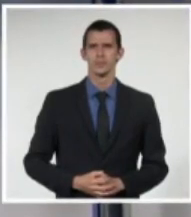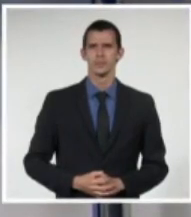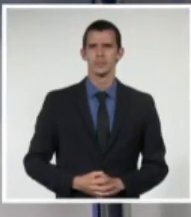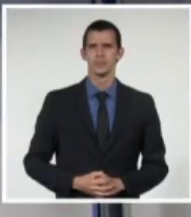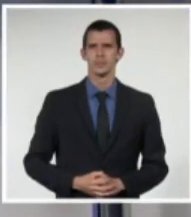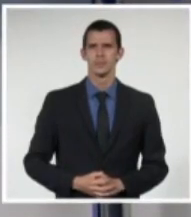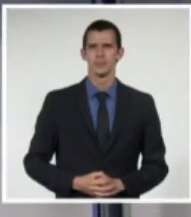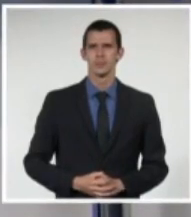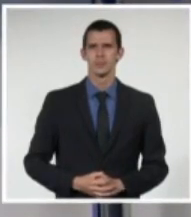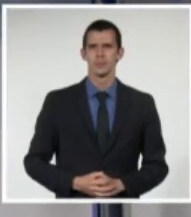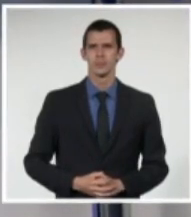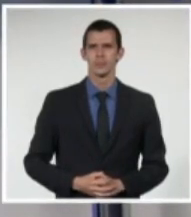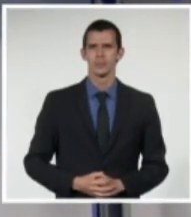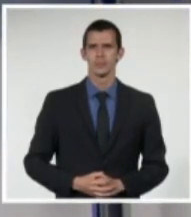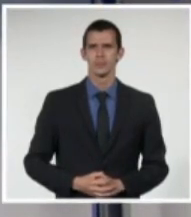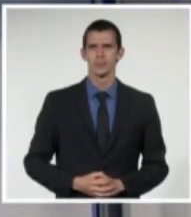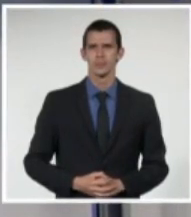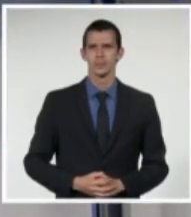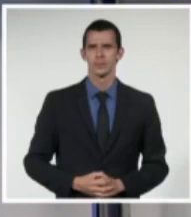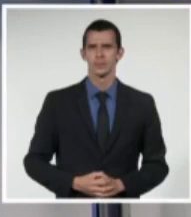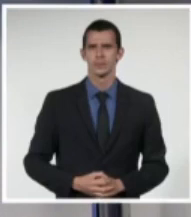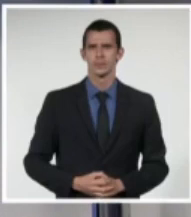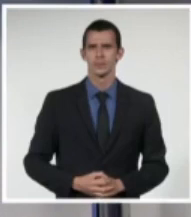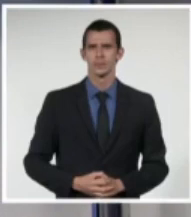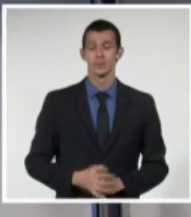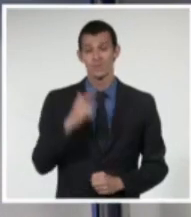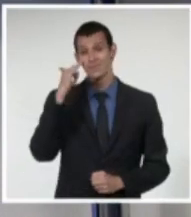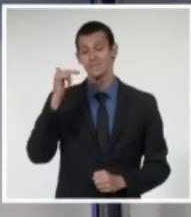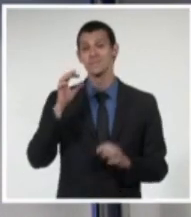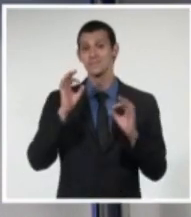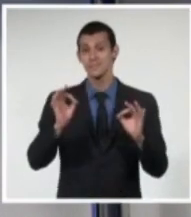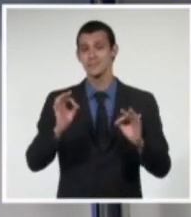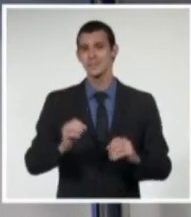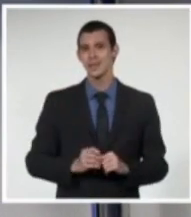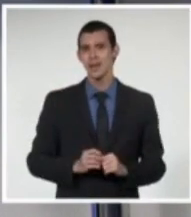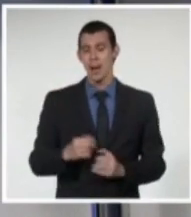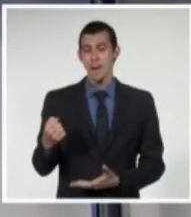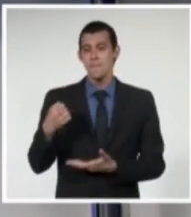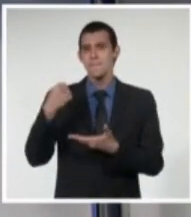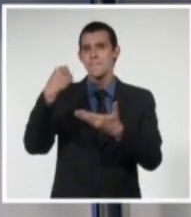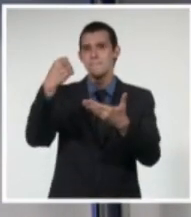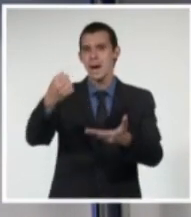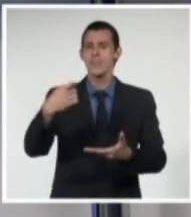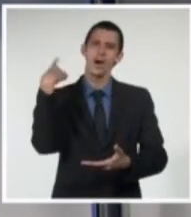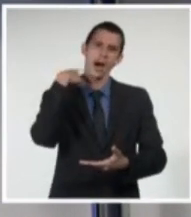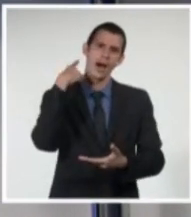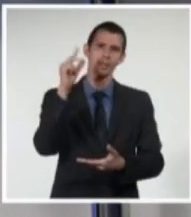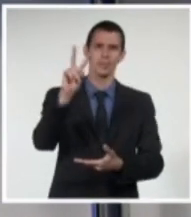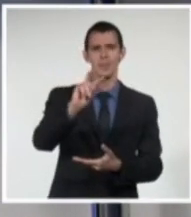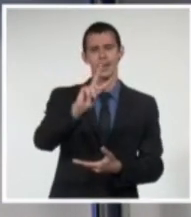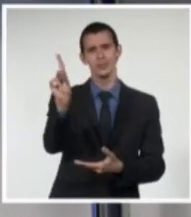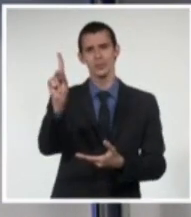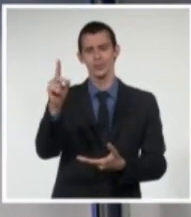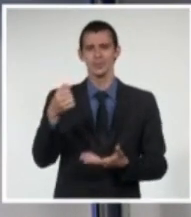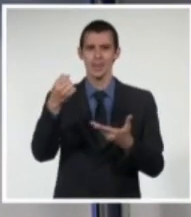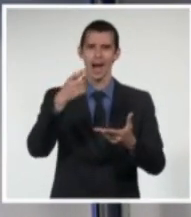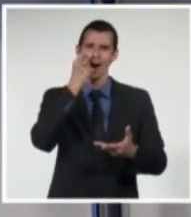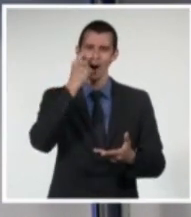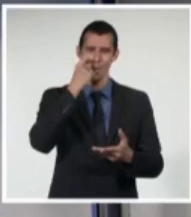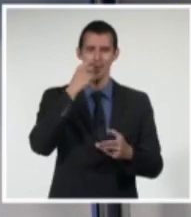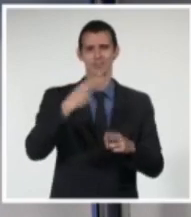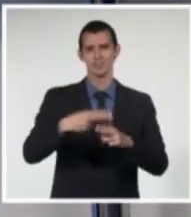Veíamos este trabajo a propósito de la entrega del Premio Nacional de Cine 2021 al destacado actor